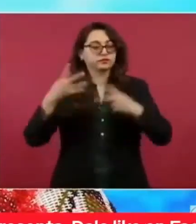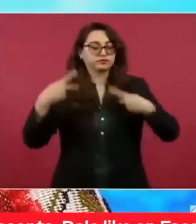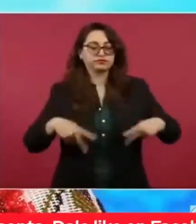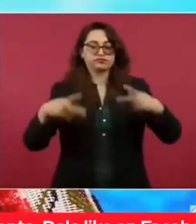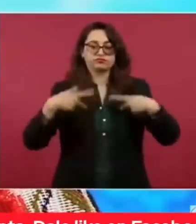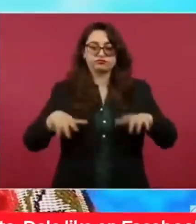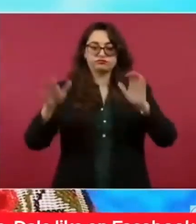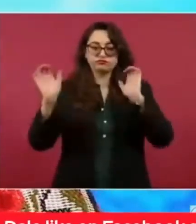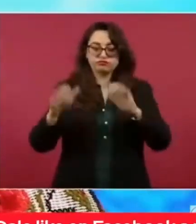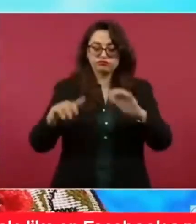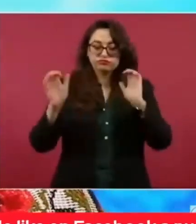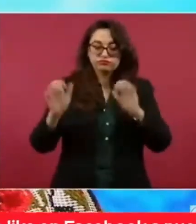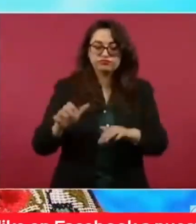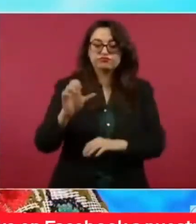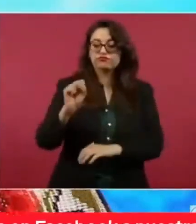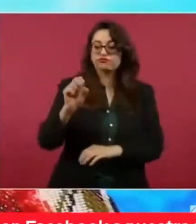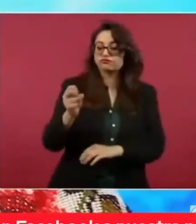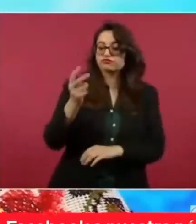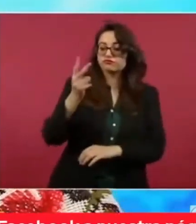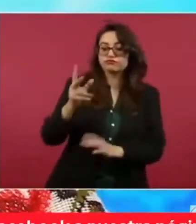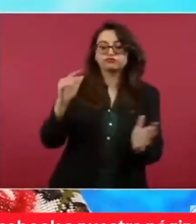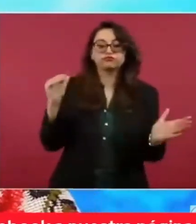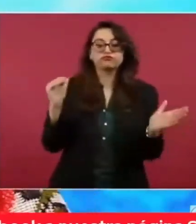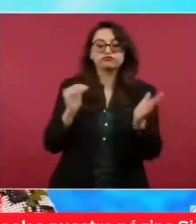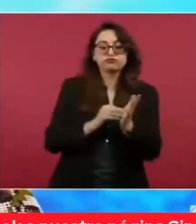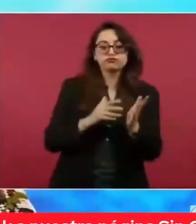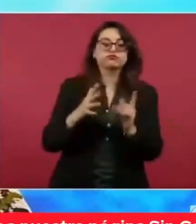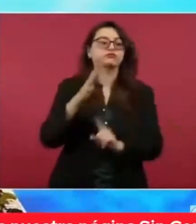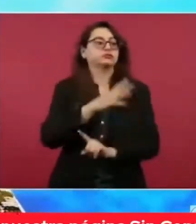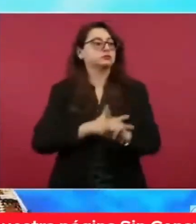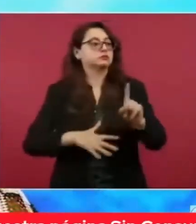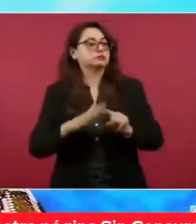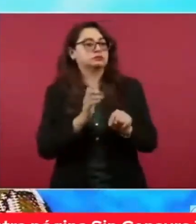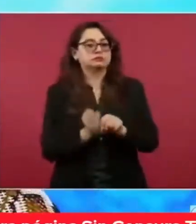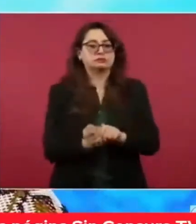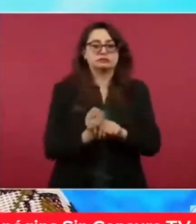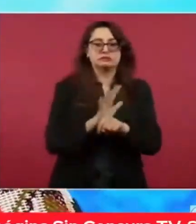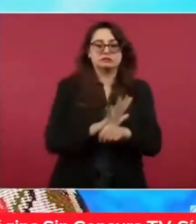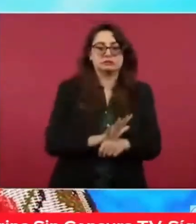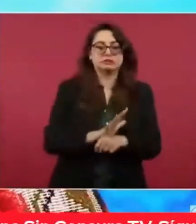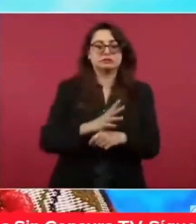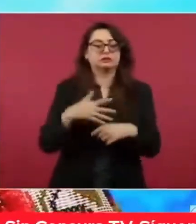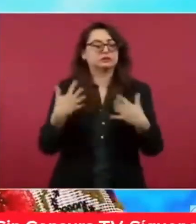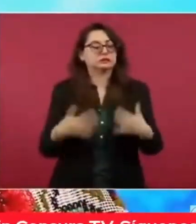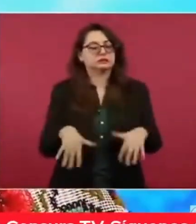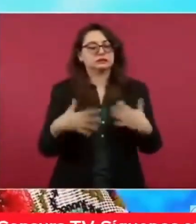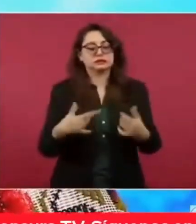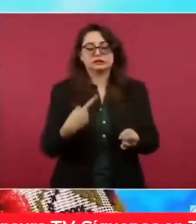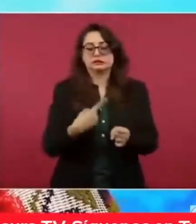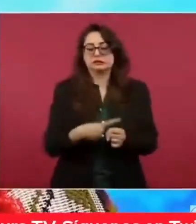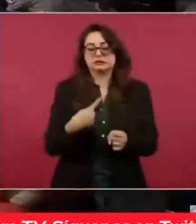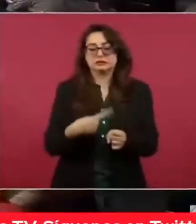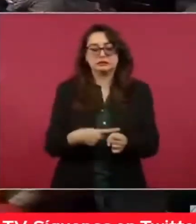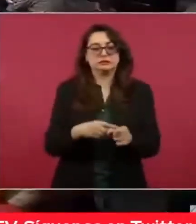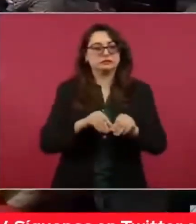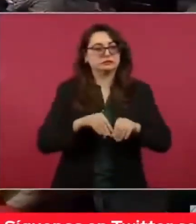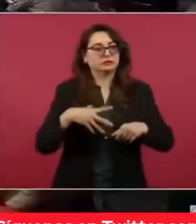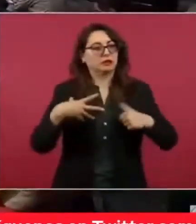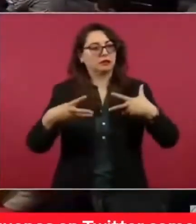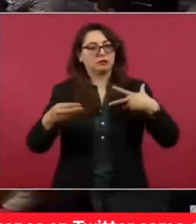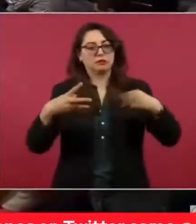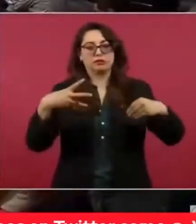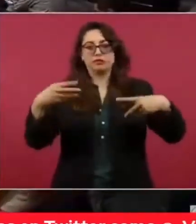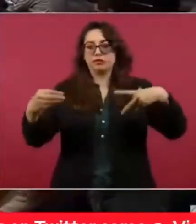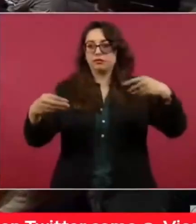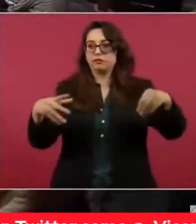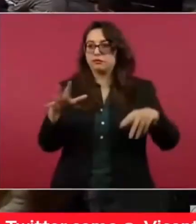generados, 62 mil. En un contexto de pandemia y pospandemia que tuvo efectos económicos que todos se vemos tan negativos